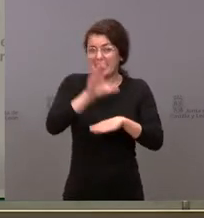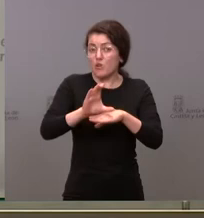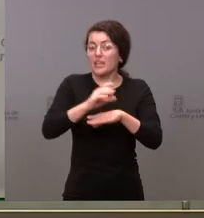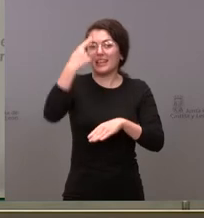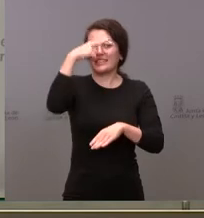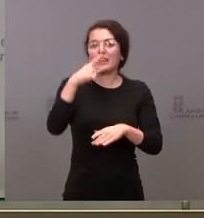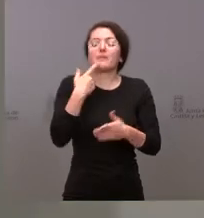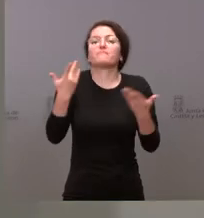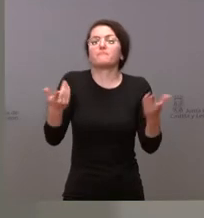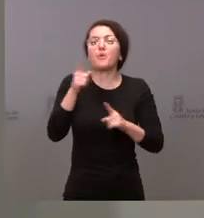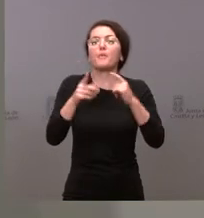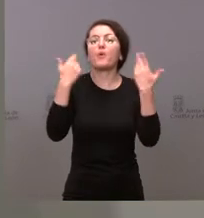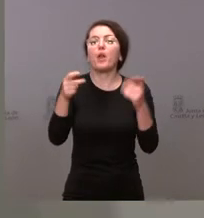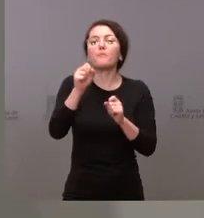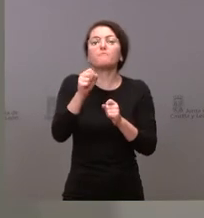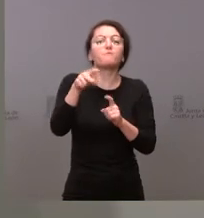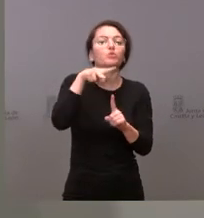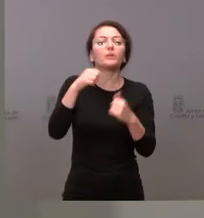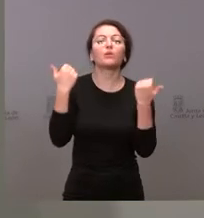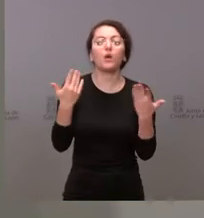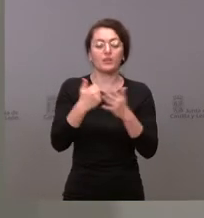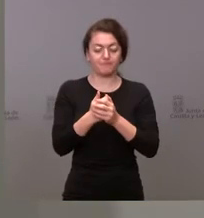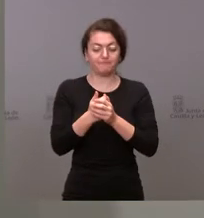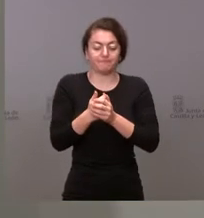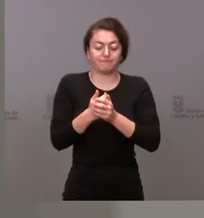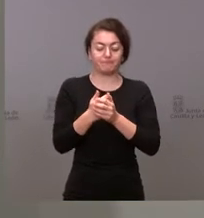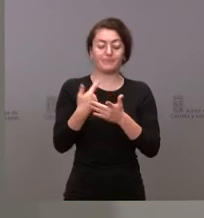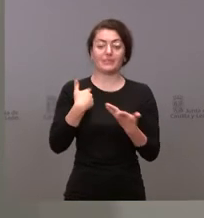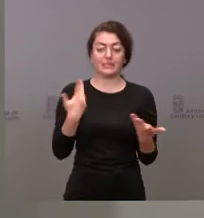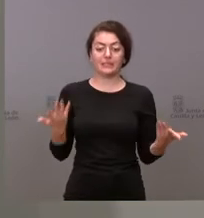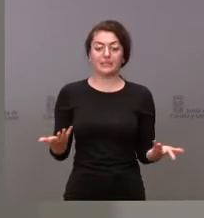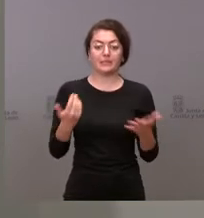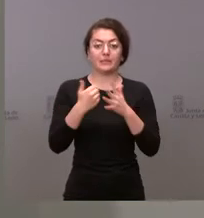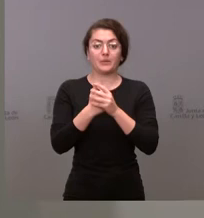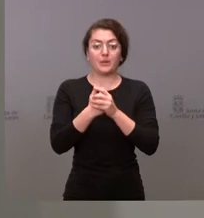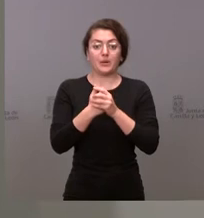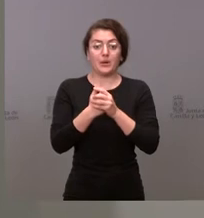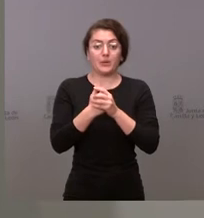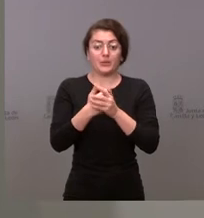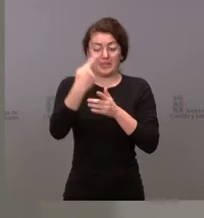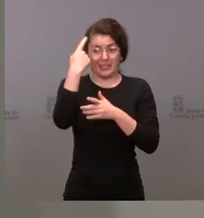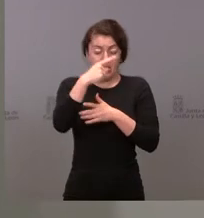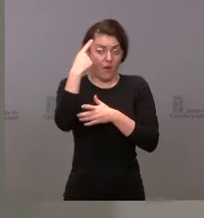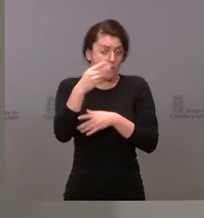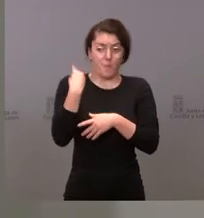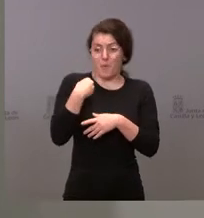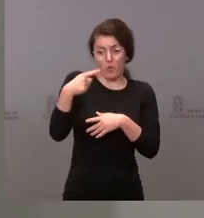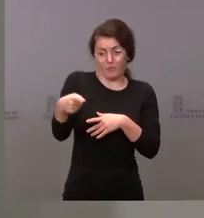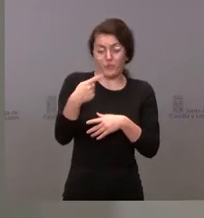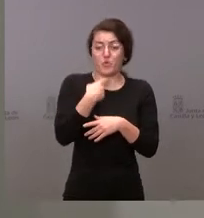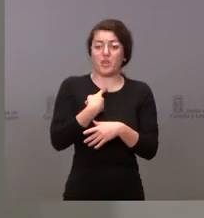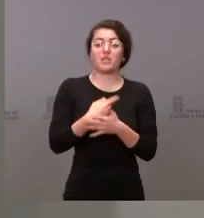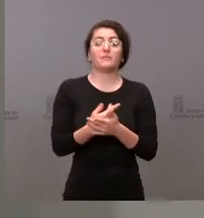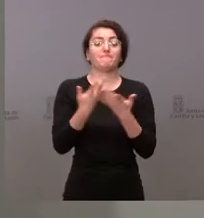mantener. Bueno, tenemos naturalmente las noticias que usted nos comunica y nuestra posición